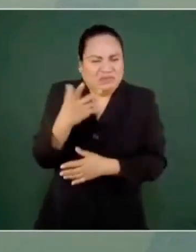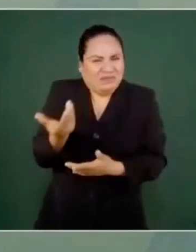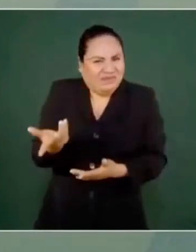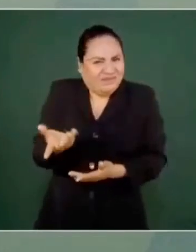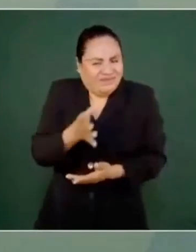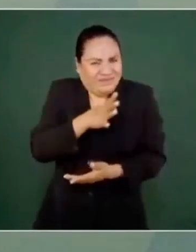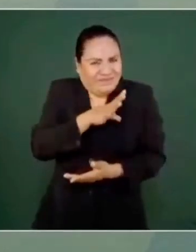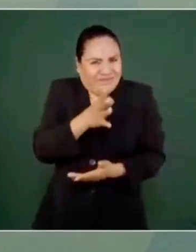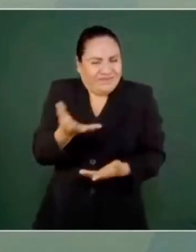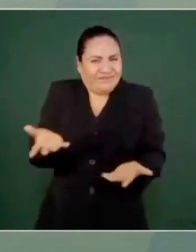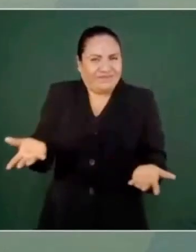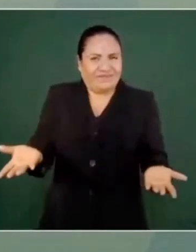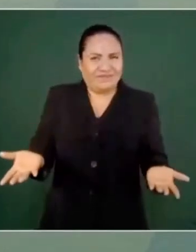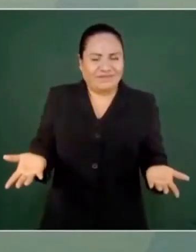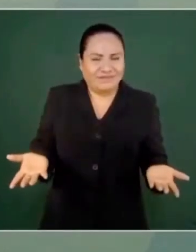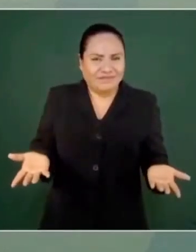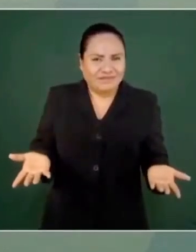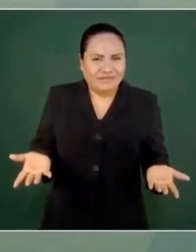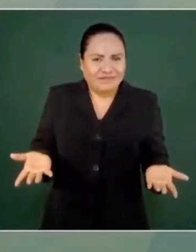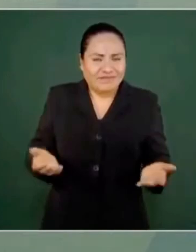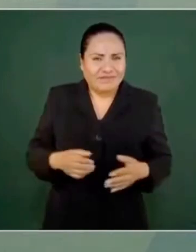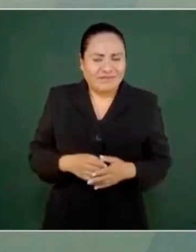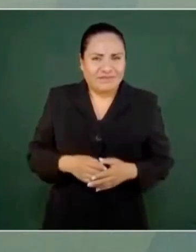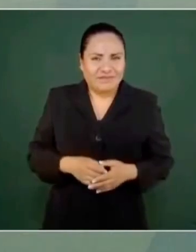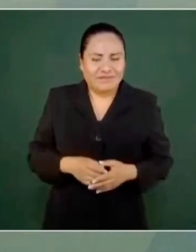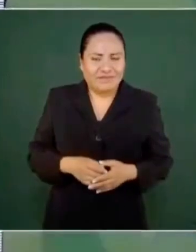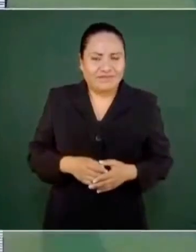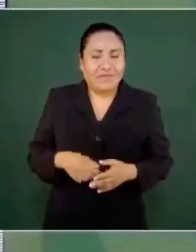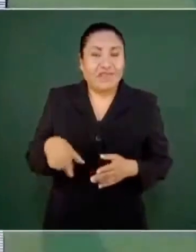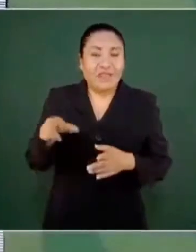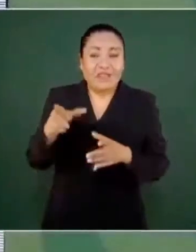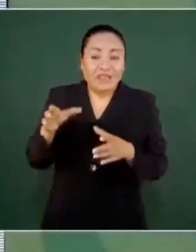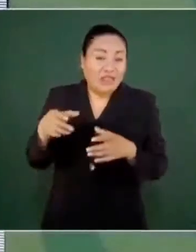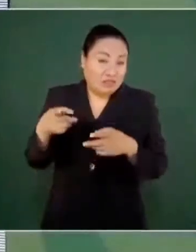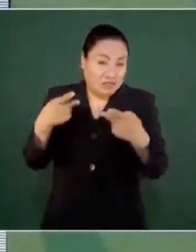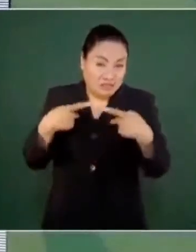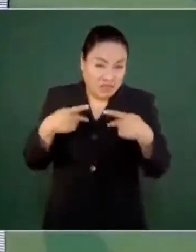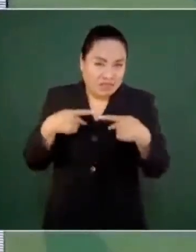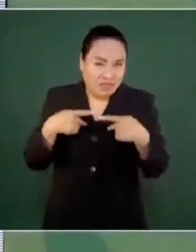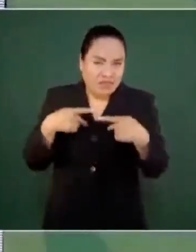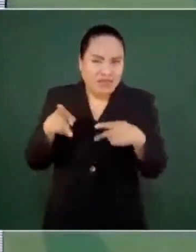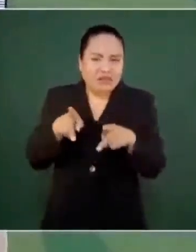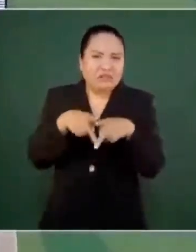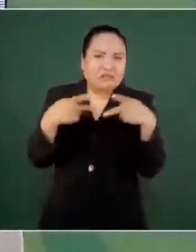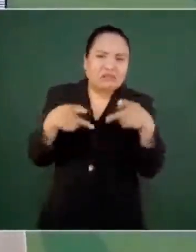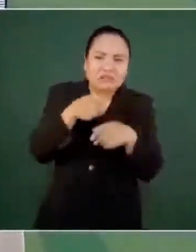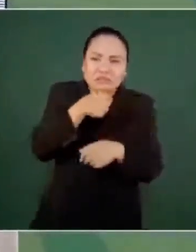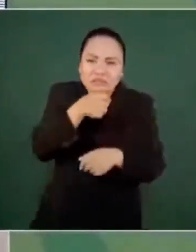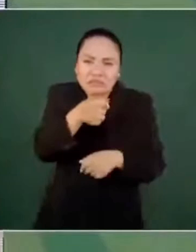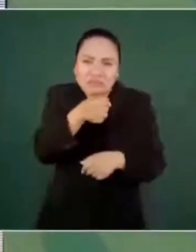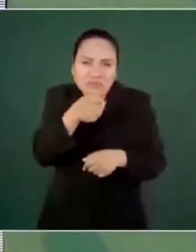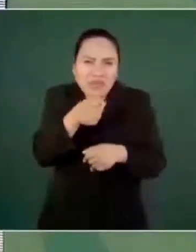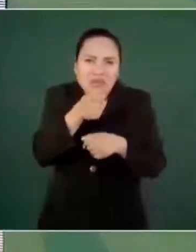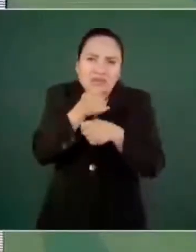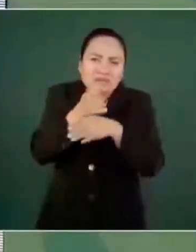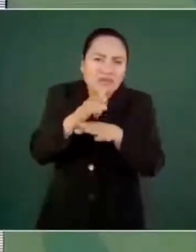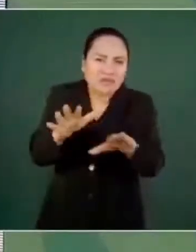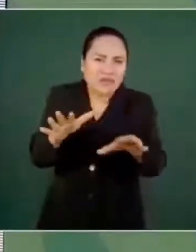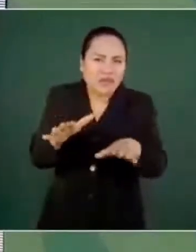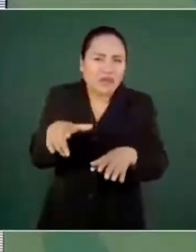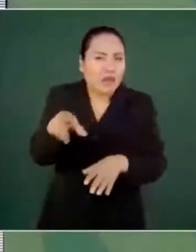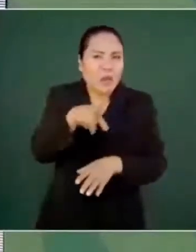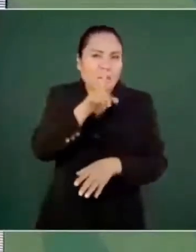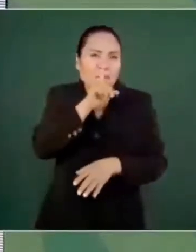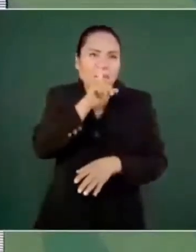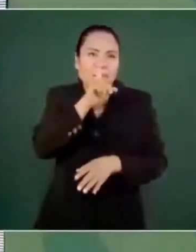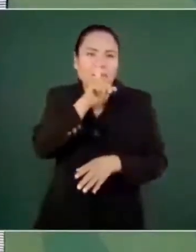que los medios de información no hablaran de este asunto,